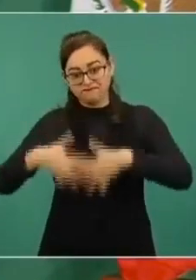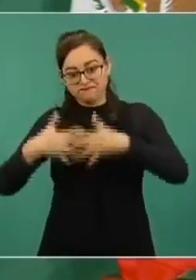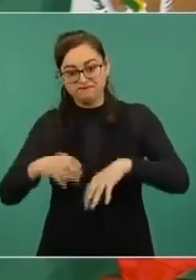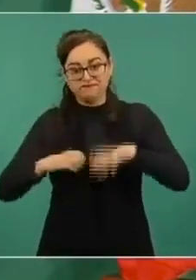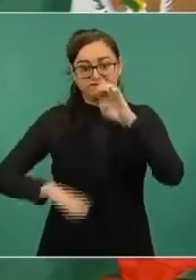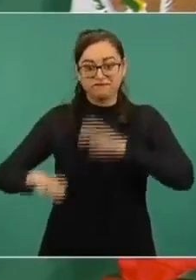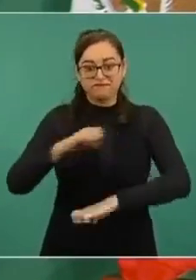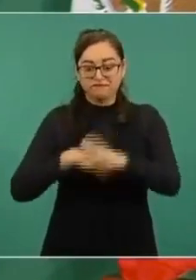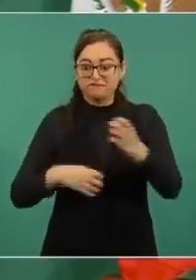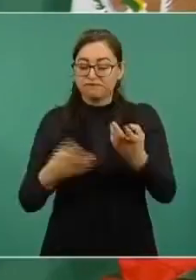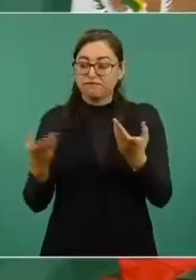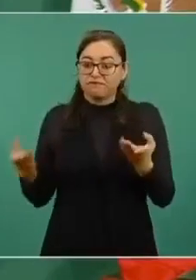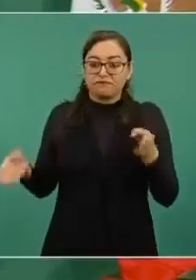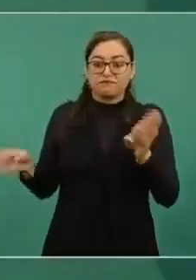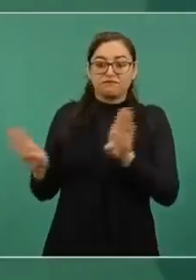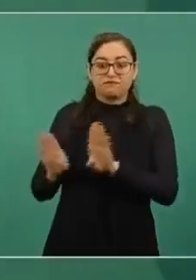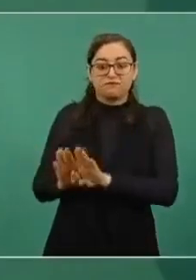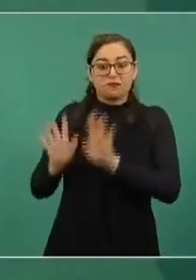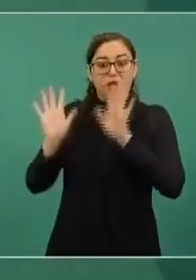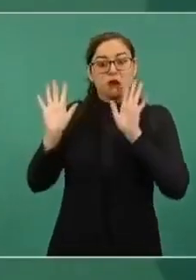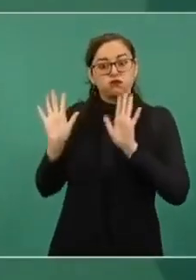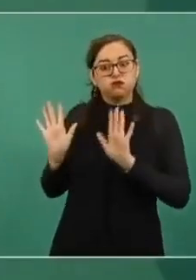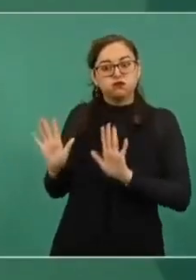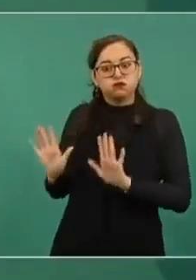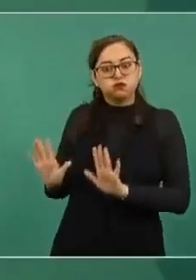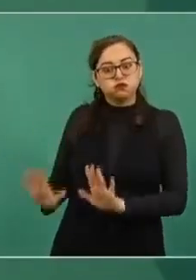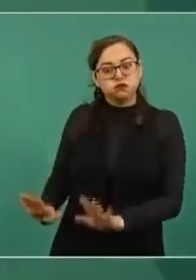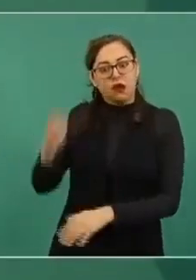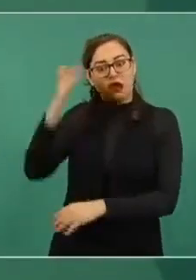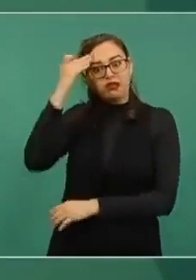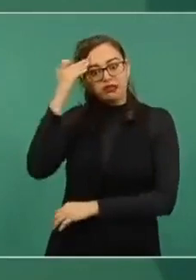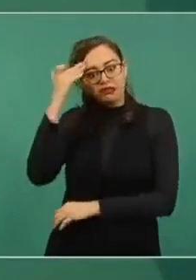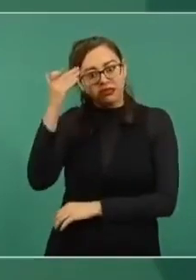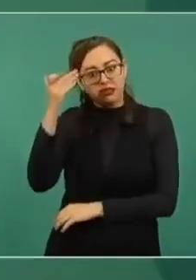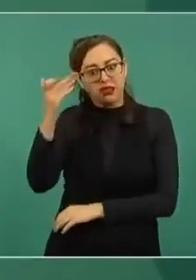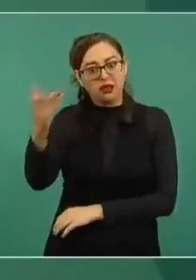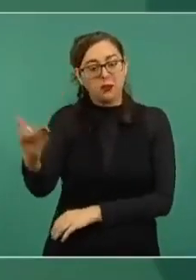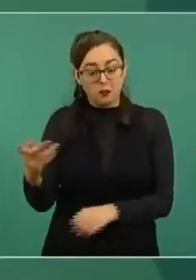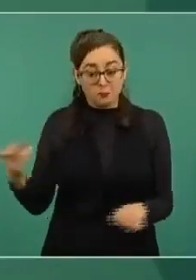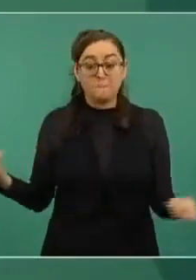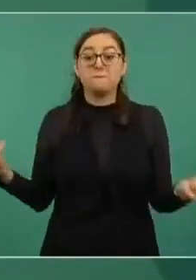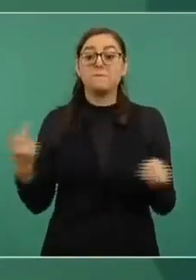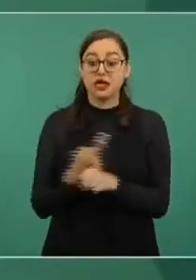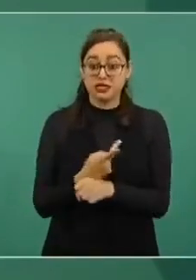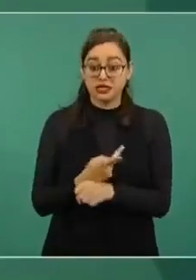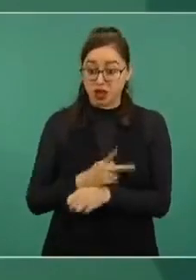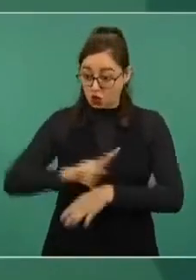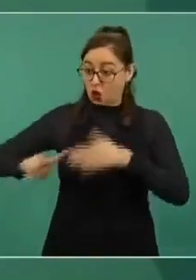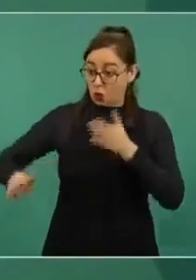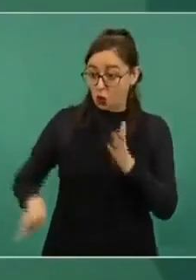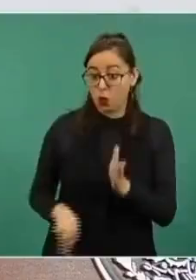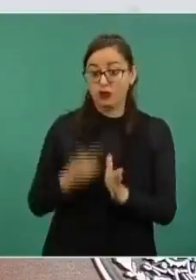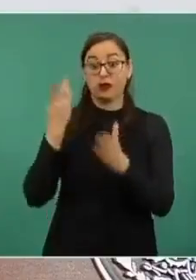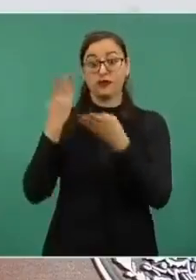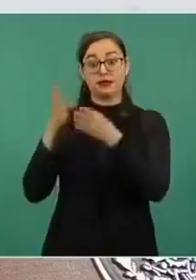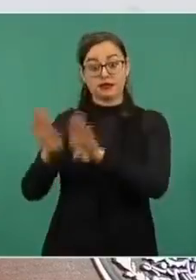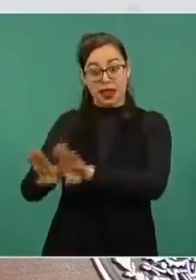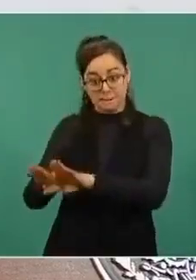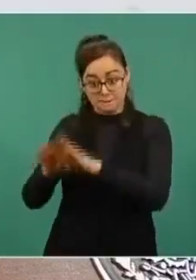frenadas durante la pandemia, cuando inicia de nuevo la recuperación económica,